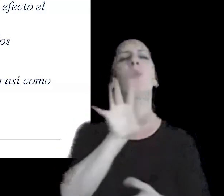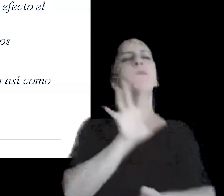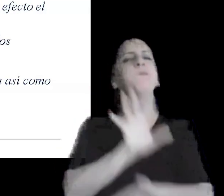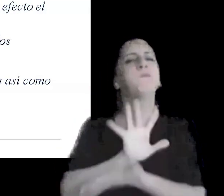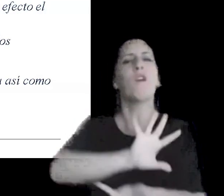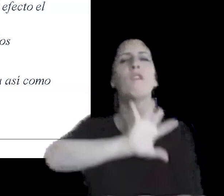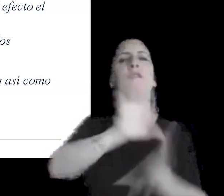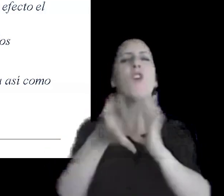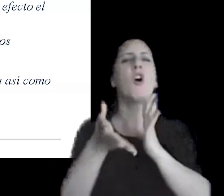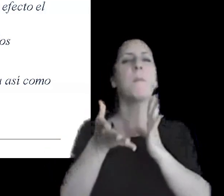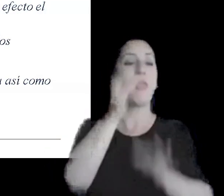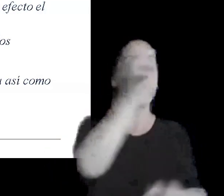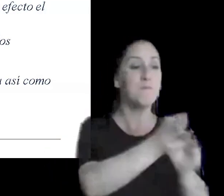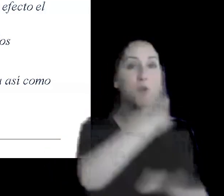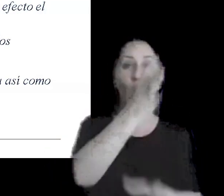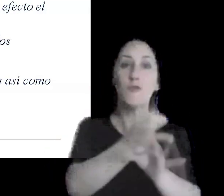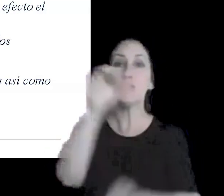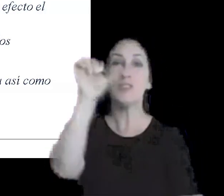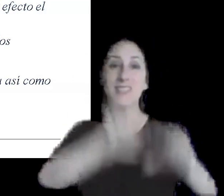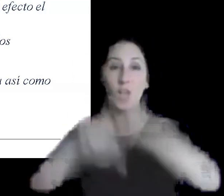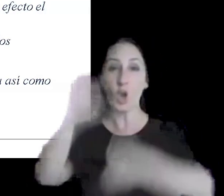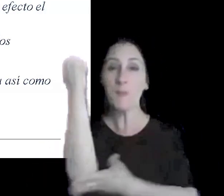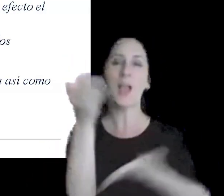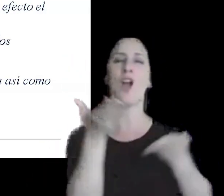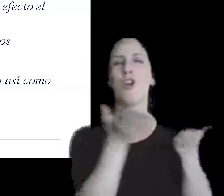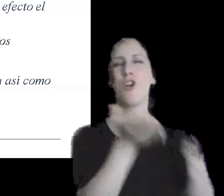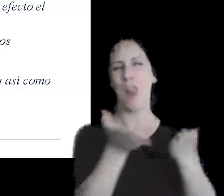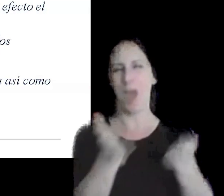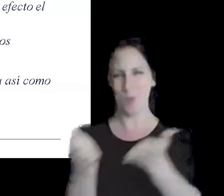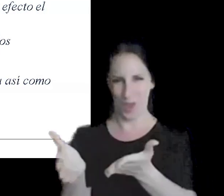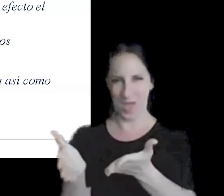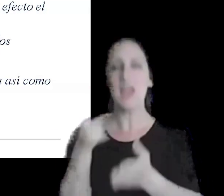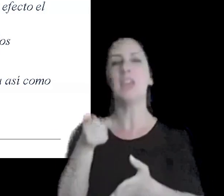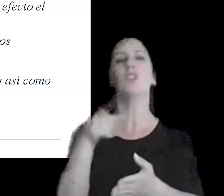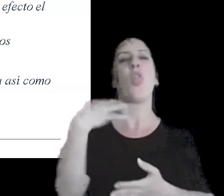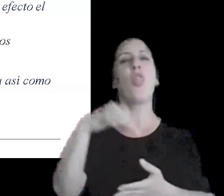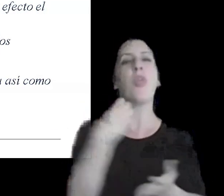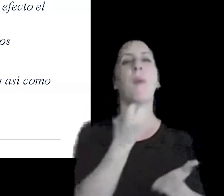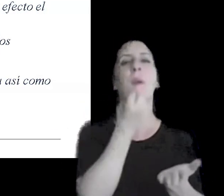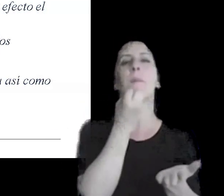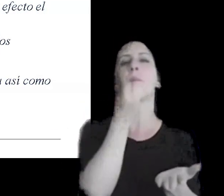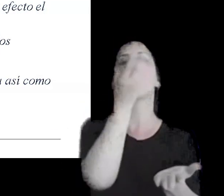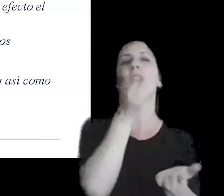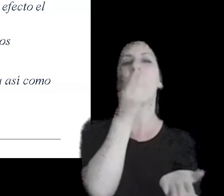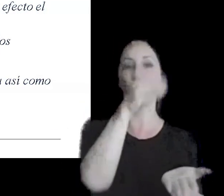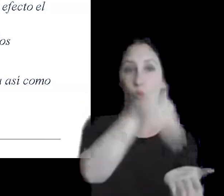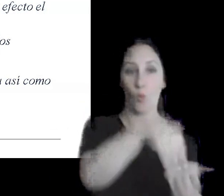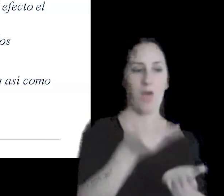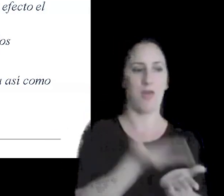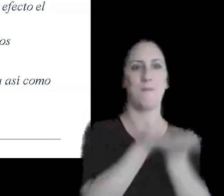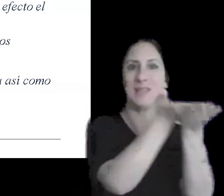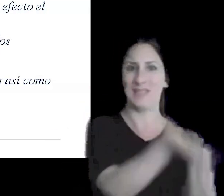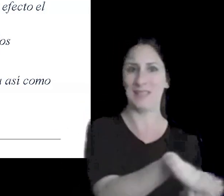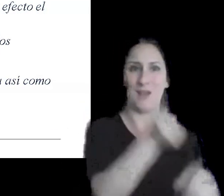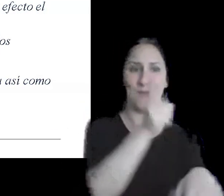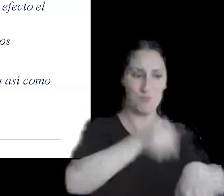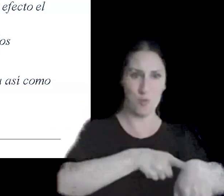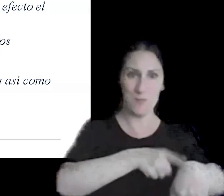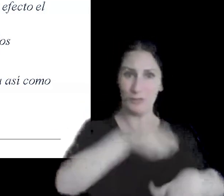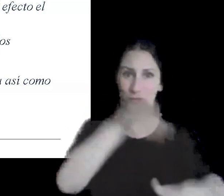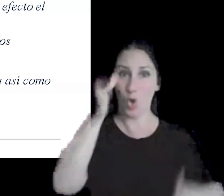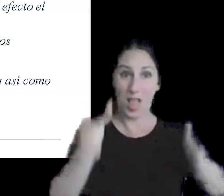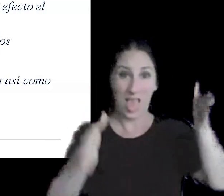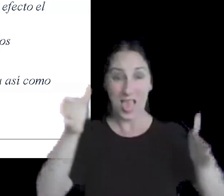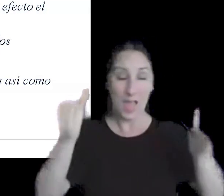los profesionales de ciencias económicas que tienen que presentar declaraciones juradas en una época donde se dan